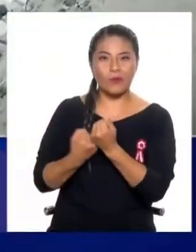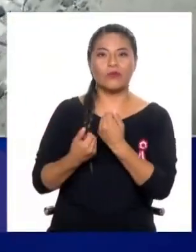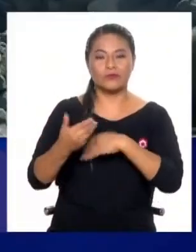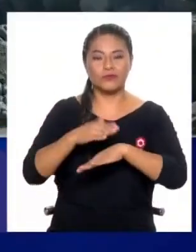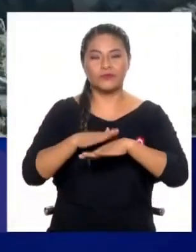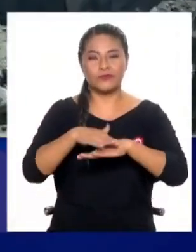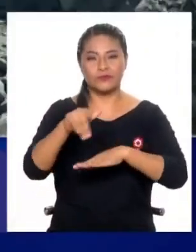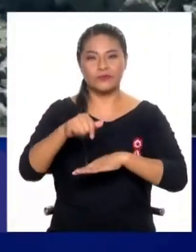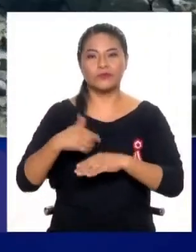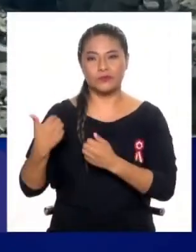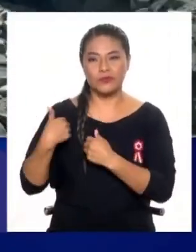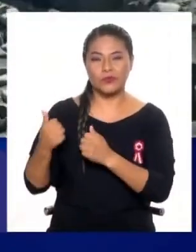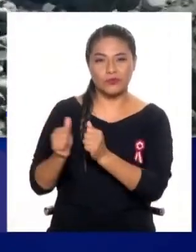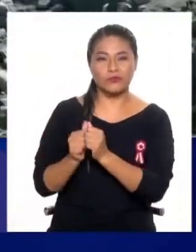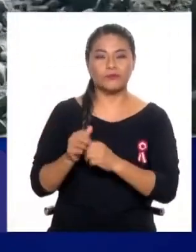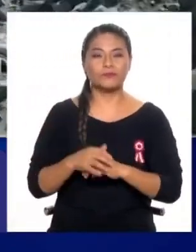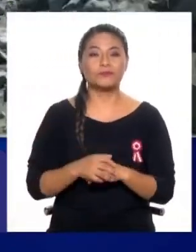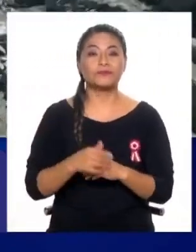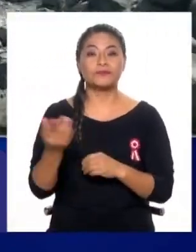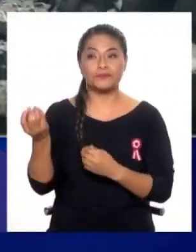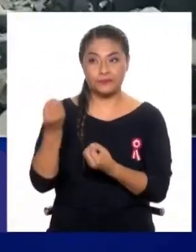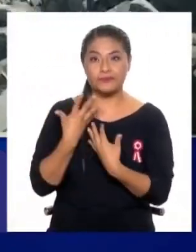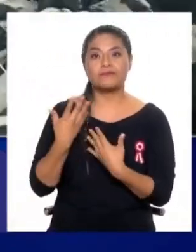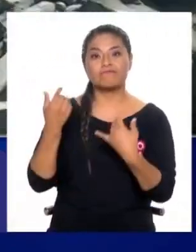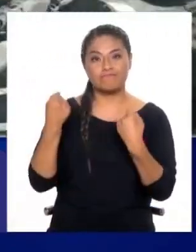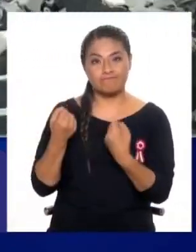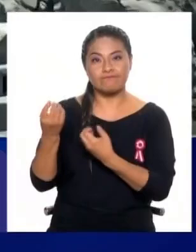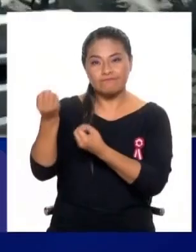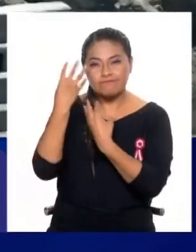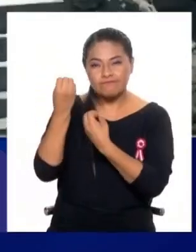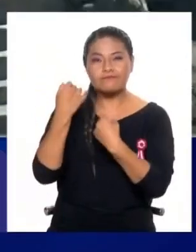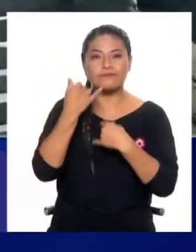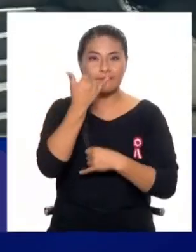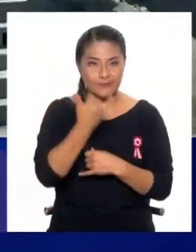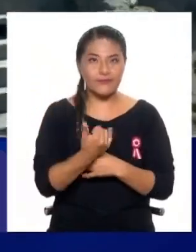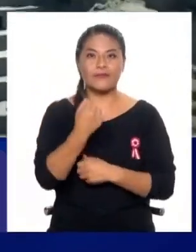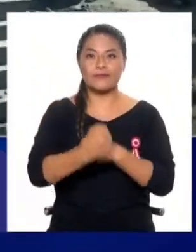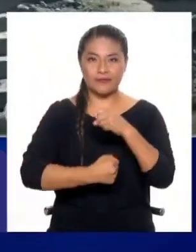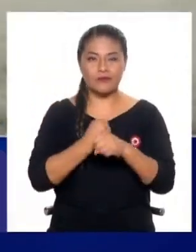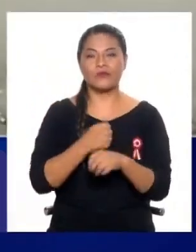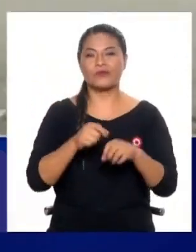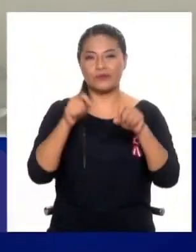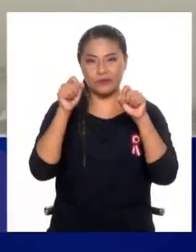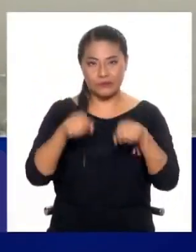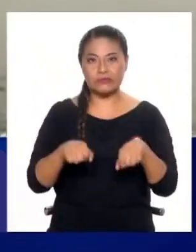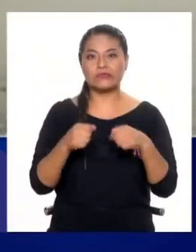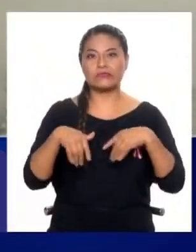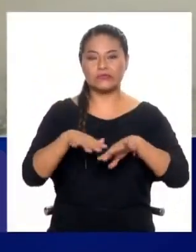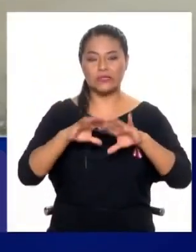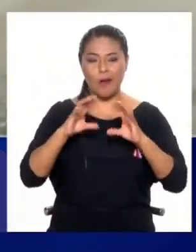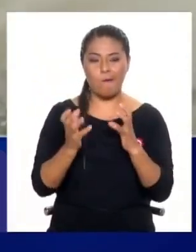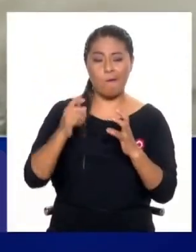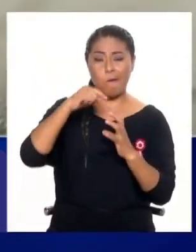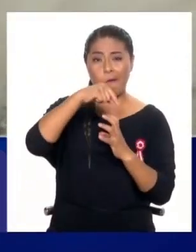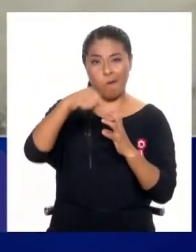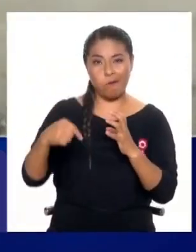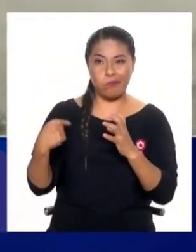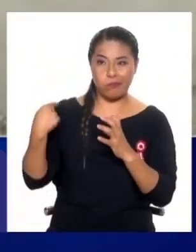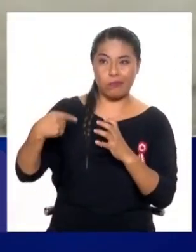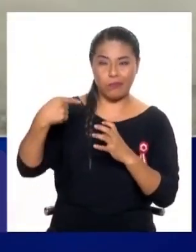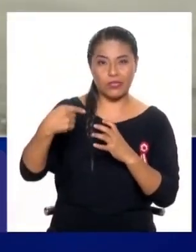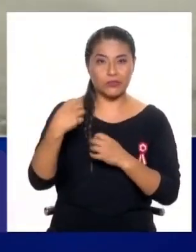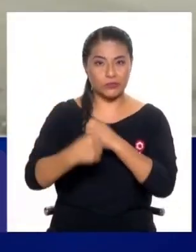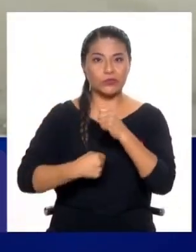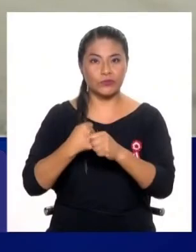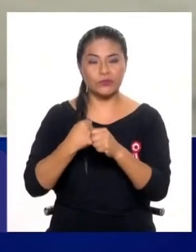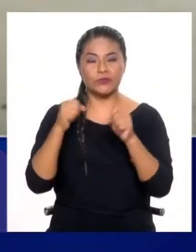informándome no es que definitivamente va a haber un niño este año, a finales de año e inicios del próximo año. A mí me